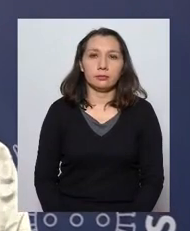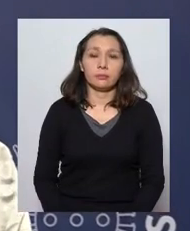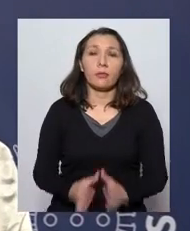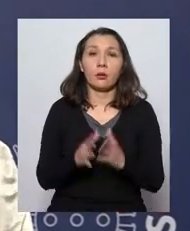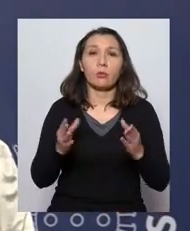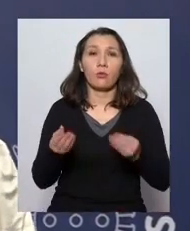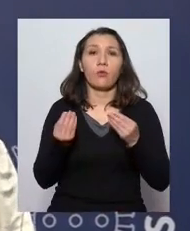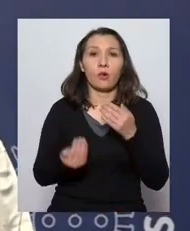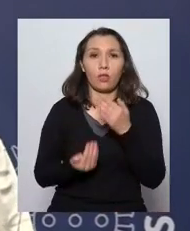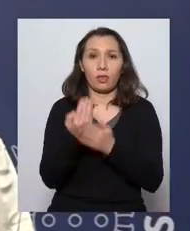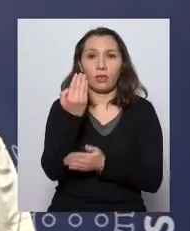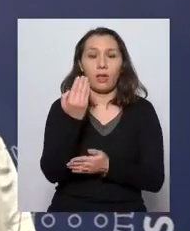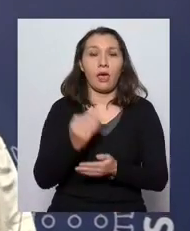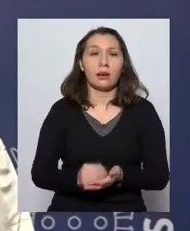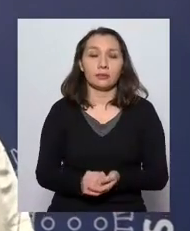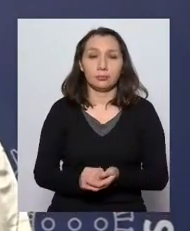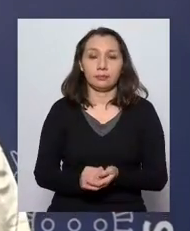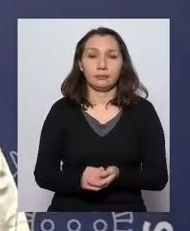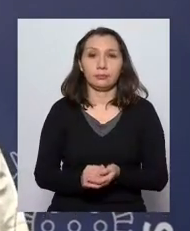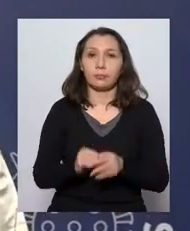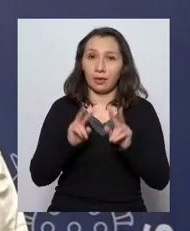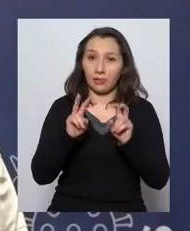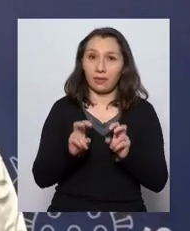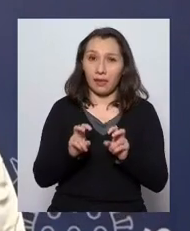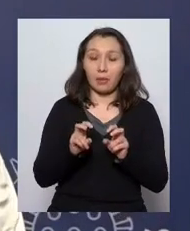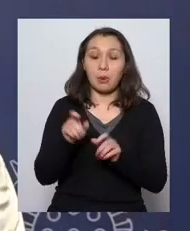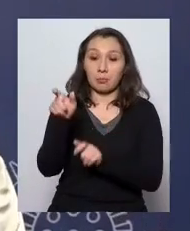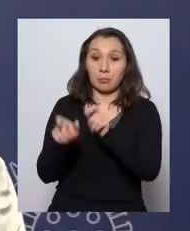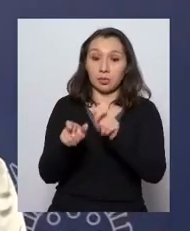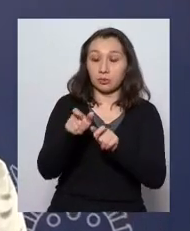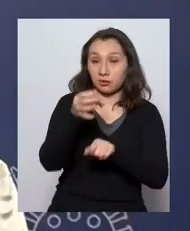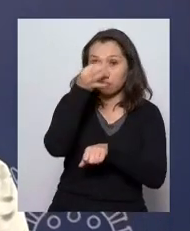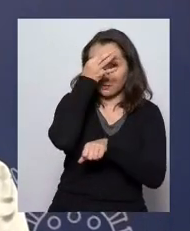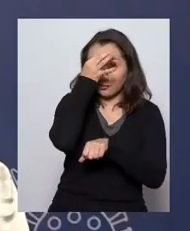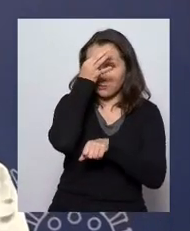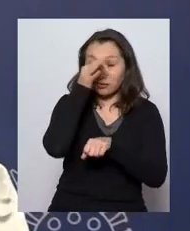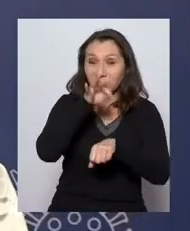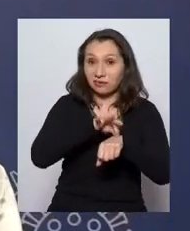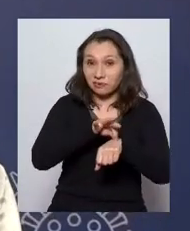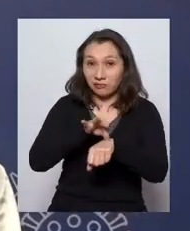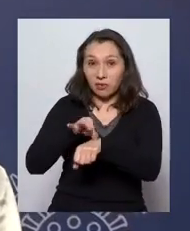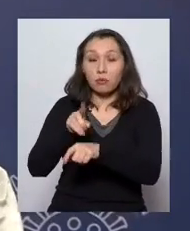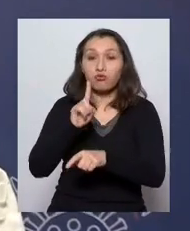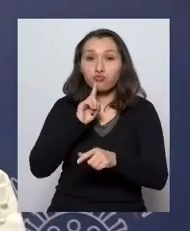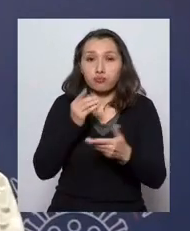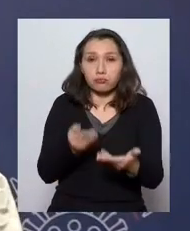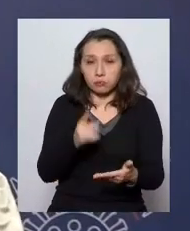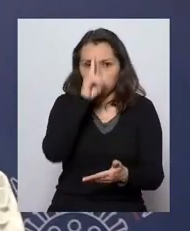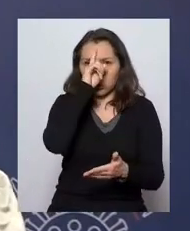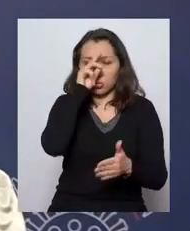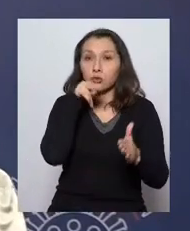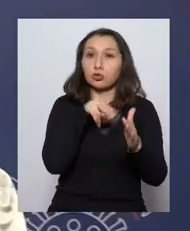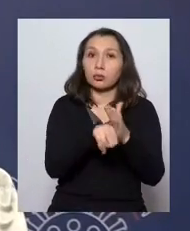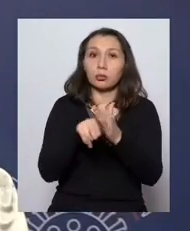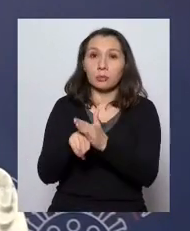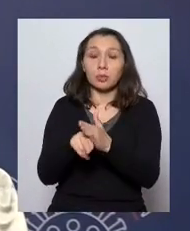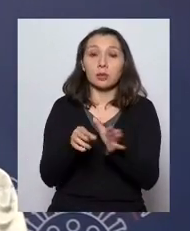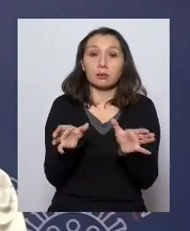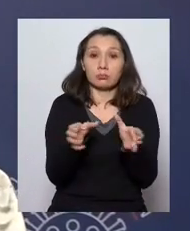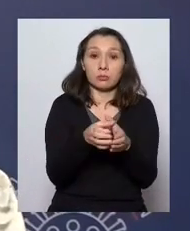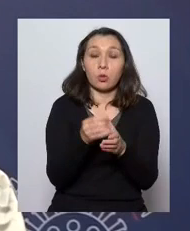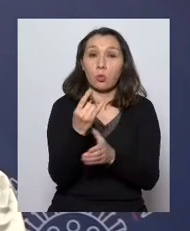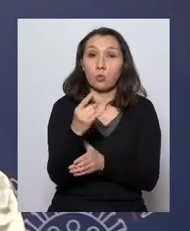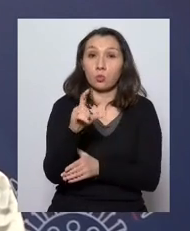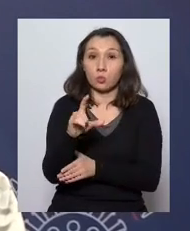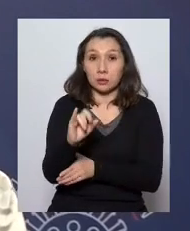Muy buenos días. En cuanto a la cantidad de pacientes que al día de hoy se encuentran hospitalizados en nuestras unidades de